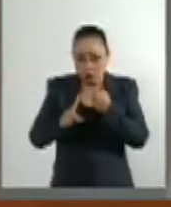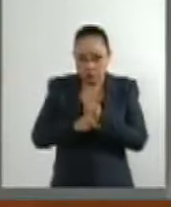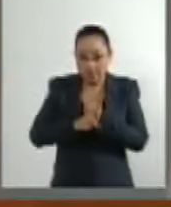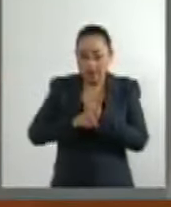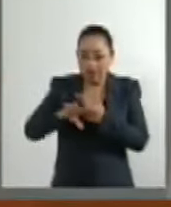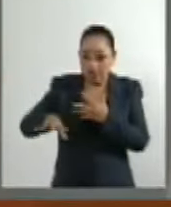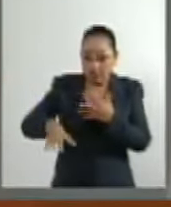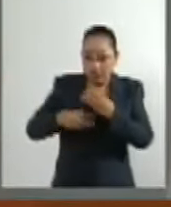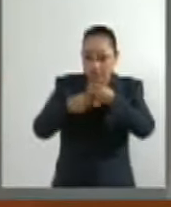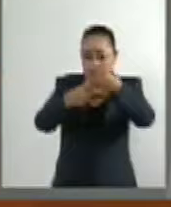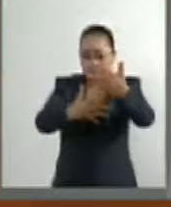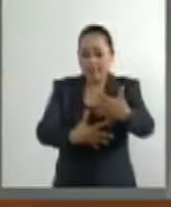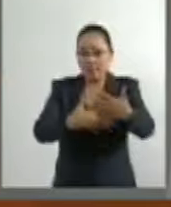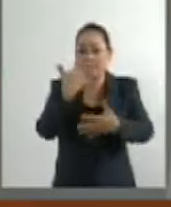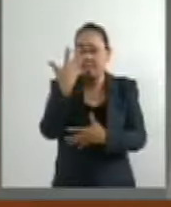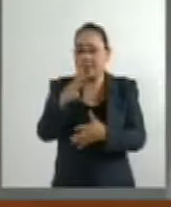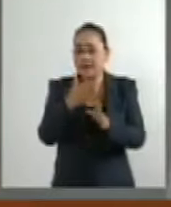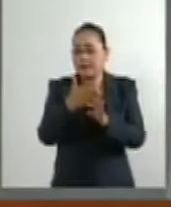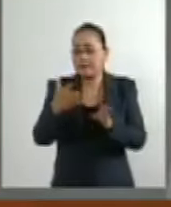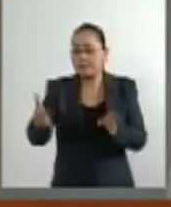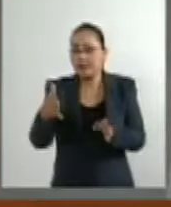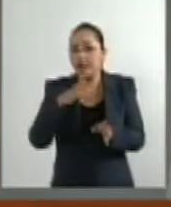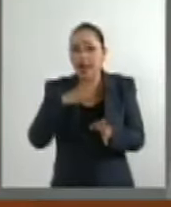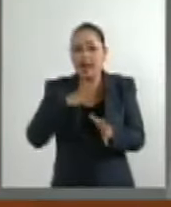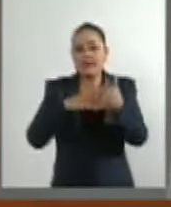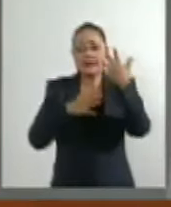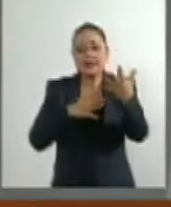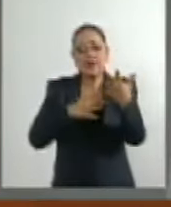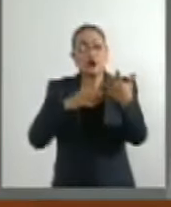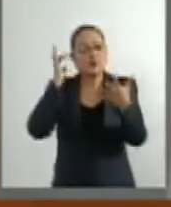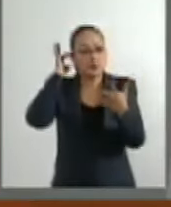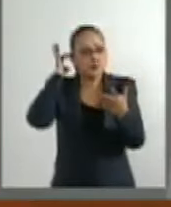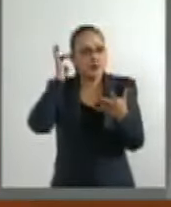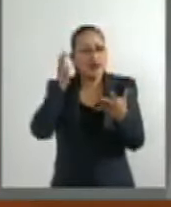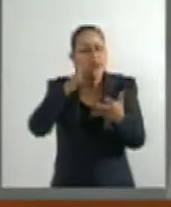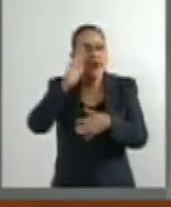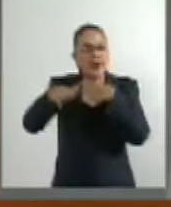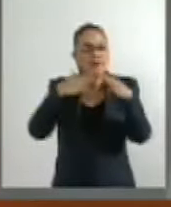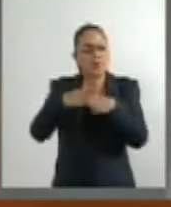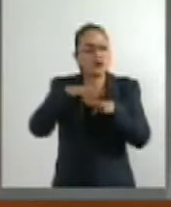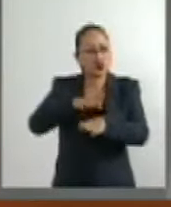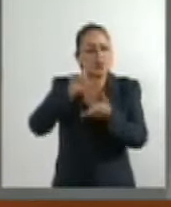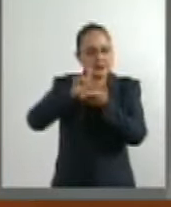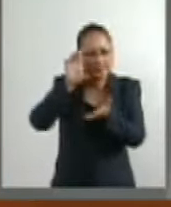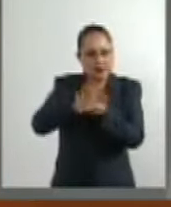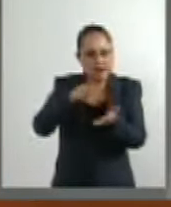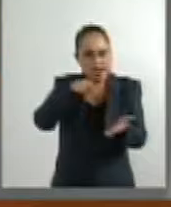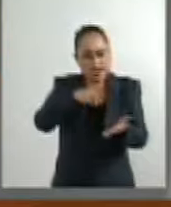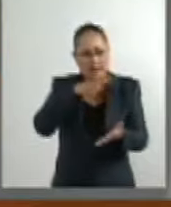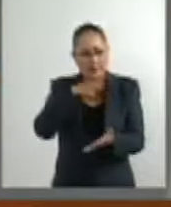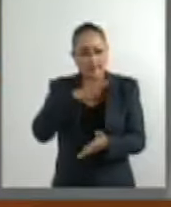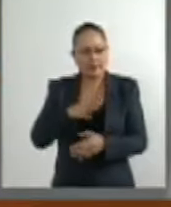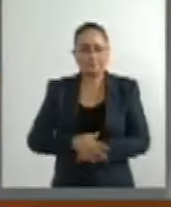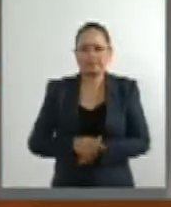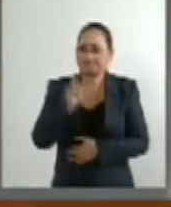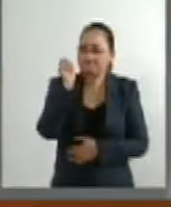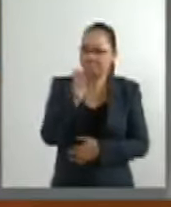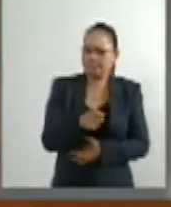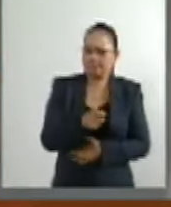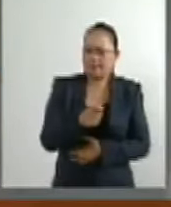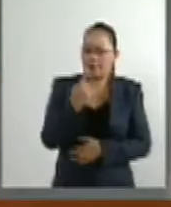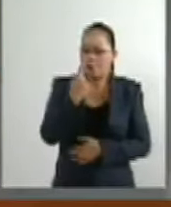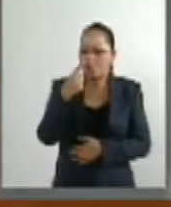principales causas de discapacidad en todo el mundo, lo que supone casi un